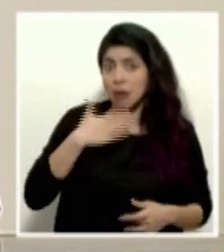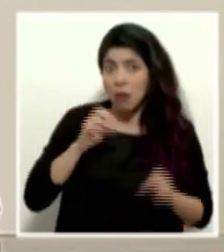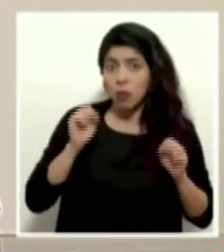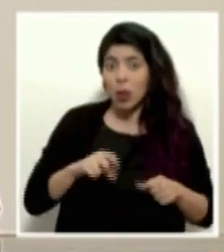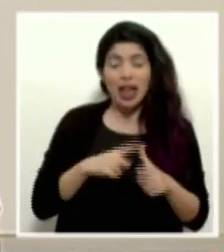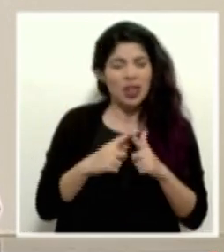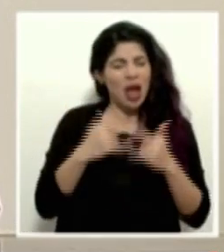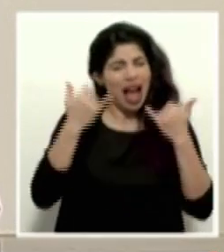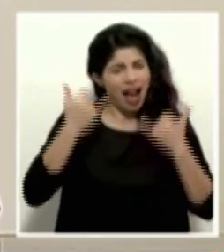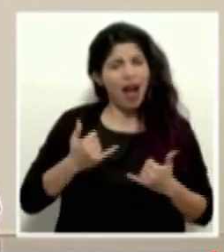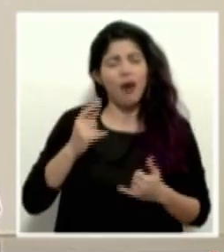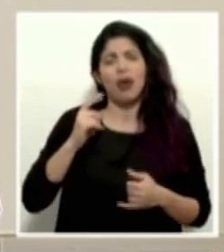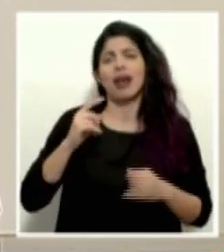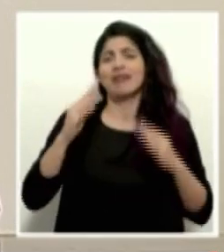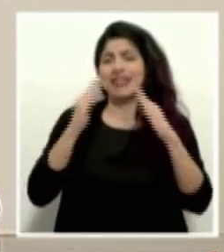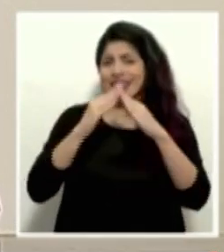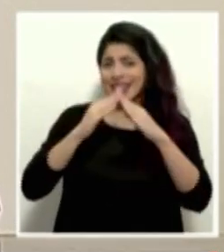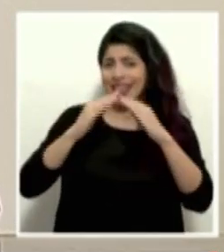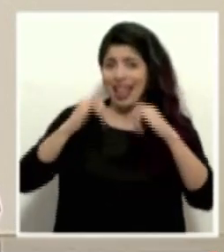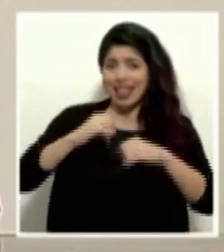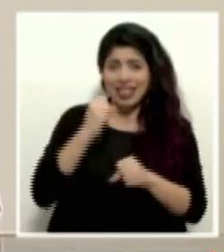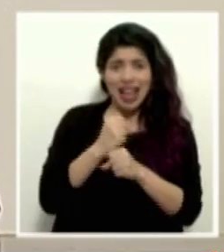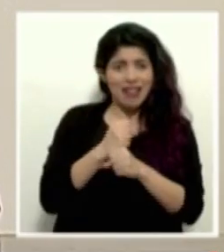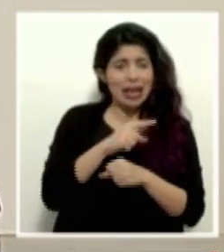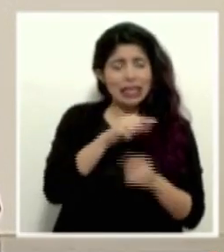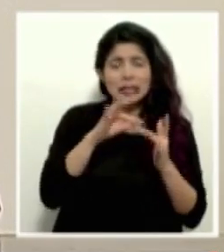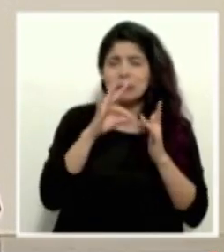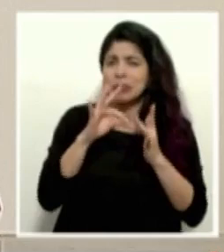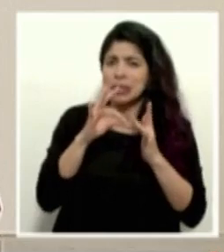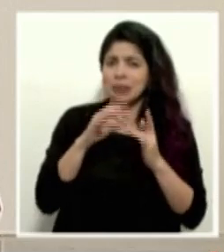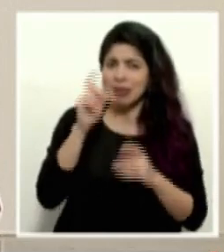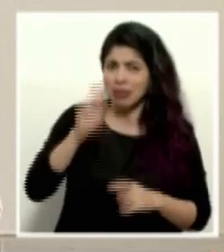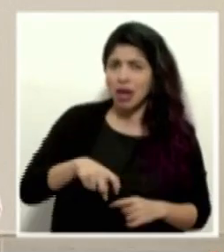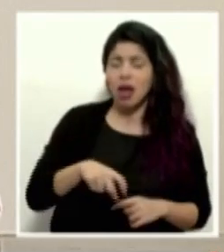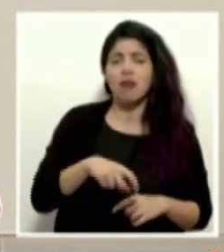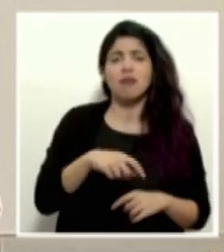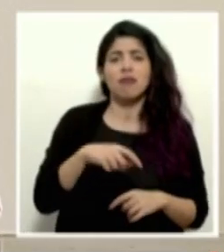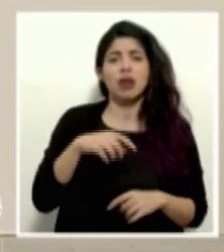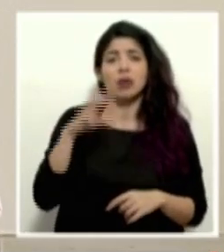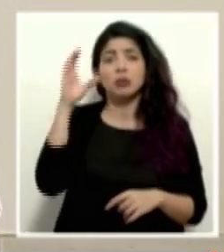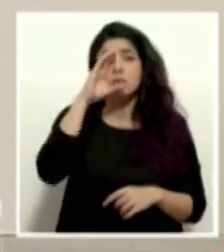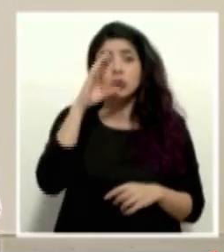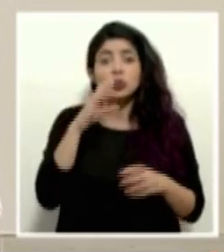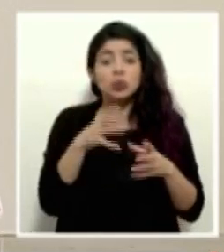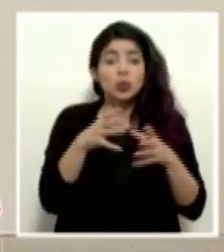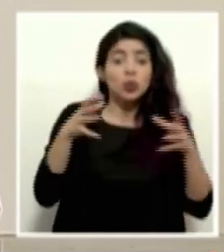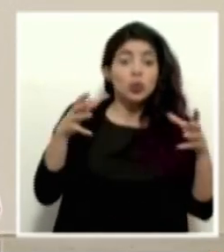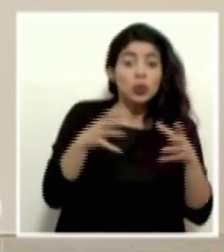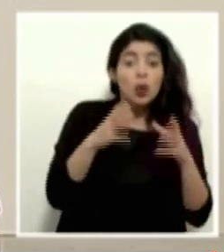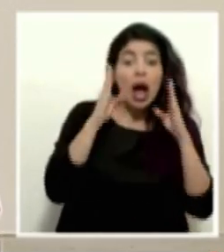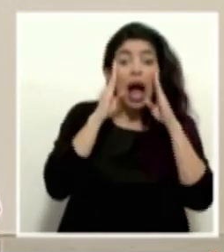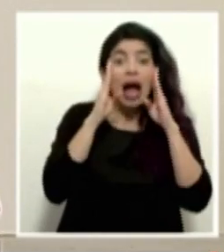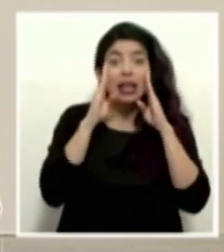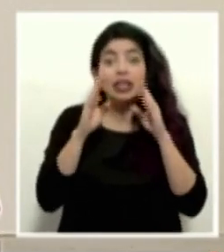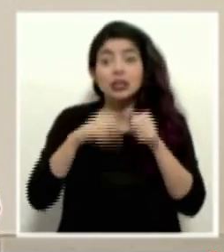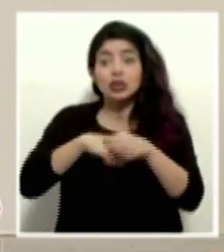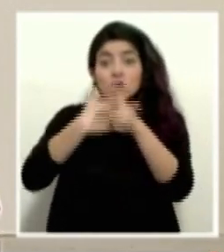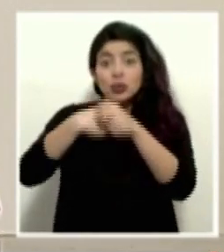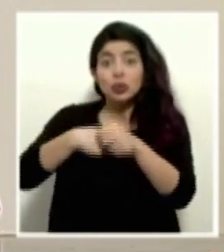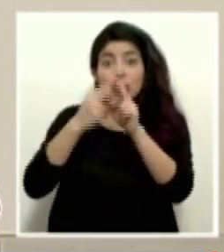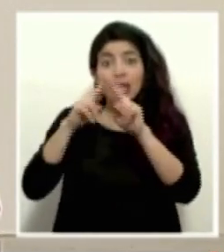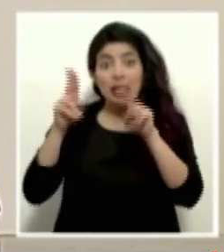Así que el teletrabajo en este momento es una máxima y seguirá siendo una máxima. El hecho de disminuir o aumentar la capacidad de atención virtual,